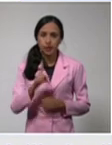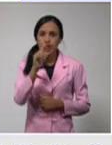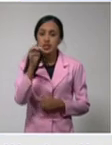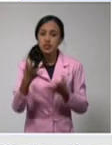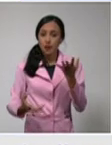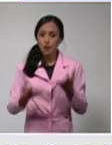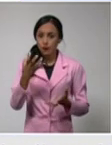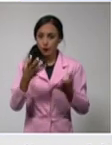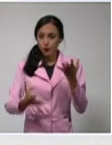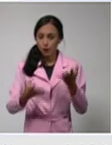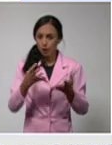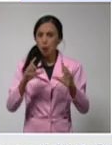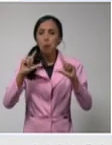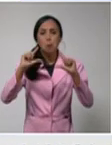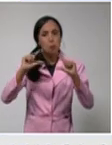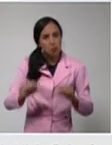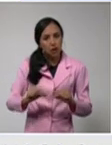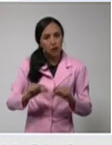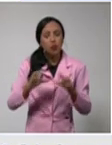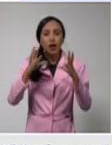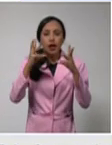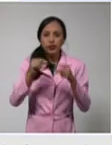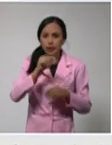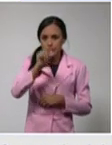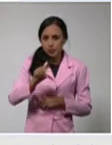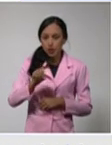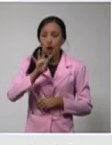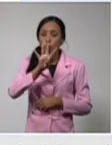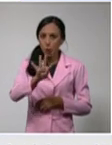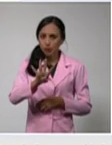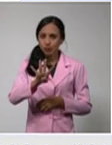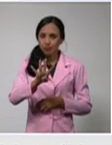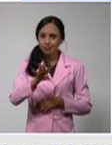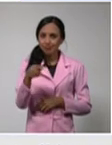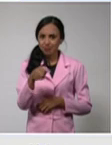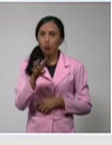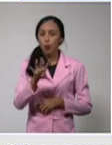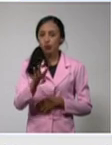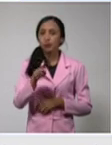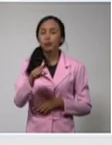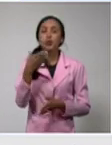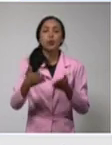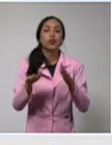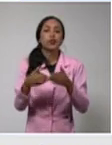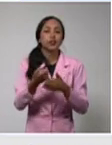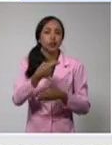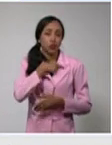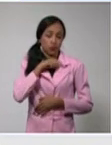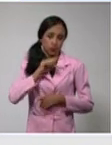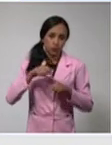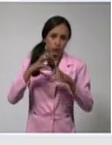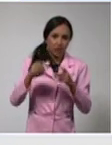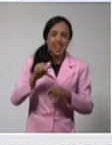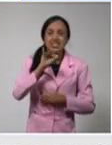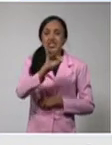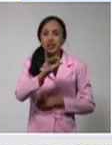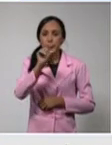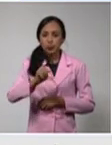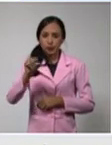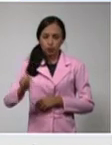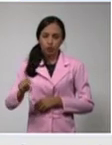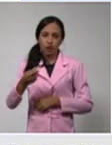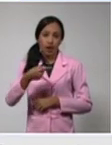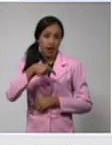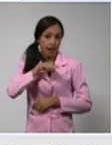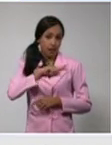Cienfuegos, disminuye el número de casos en cuatro comparado con el día anterior, siete casos en el día de ayer. El mayor